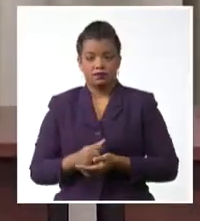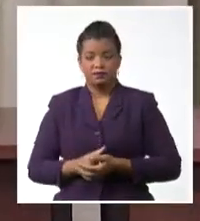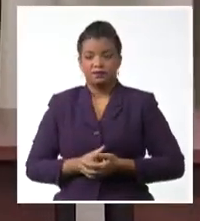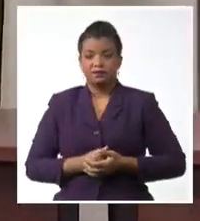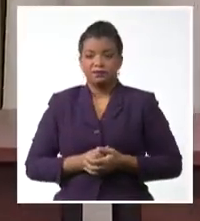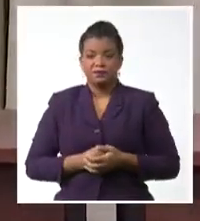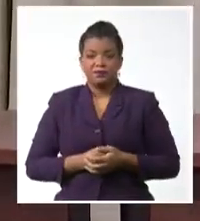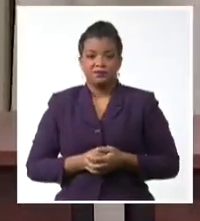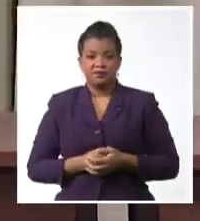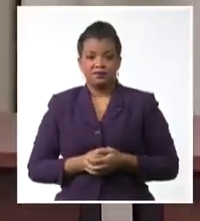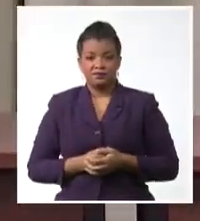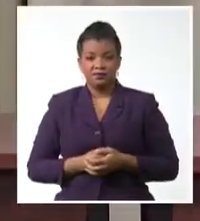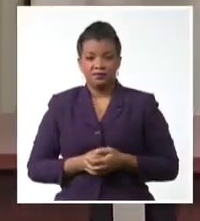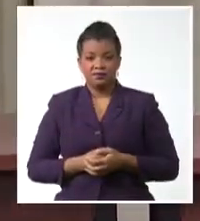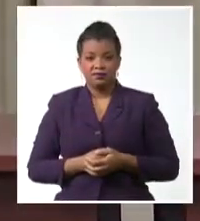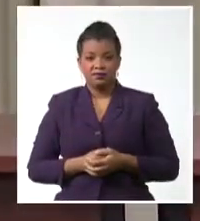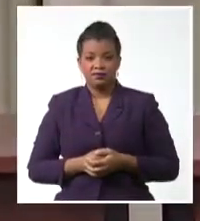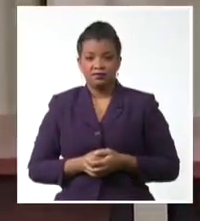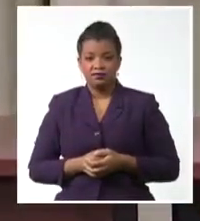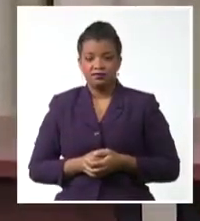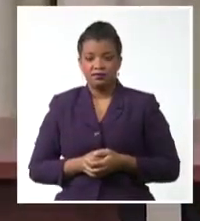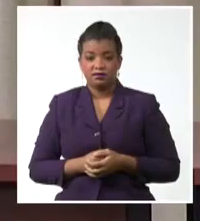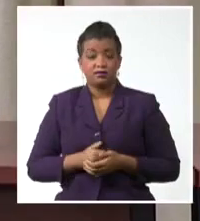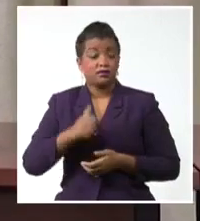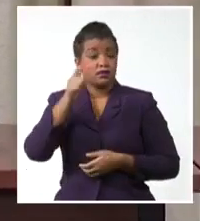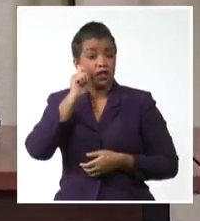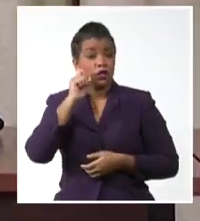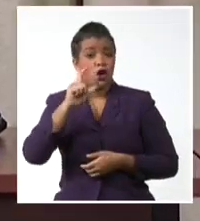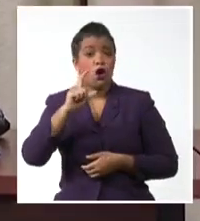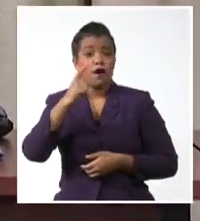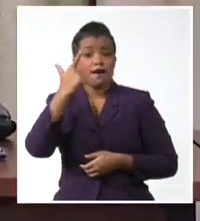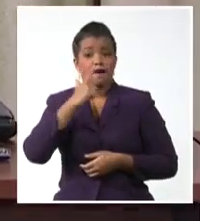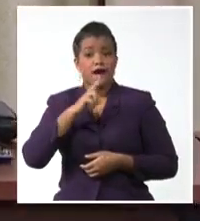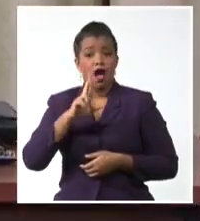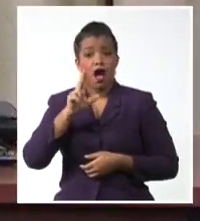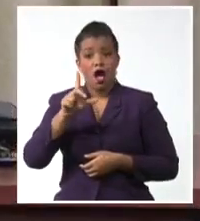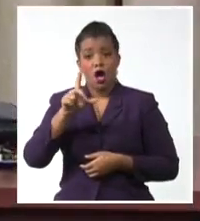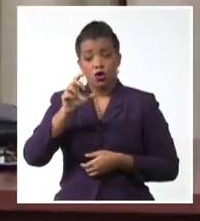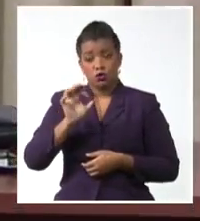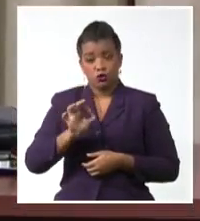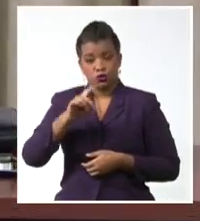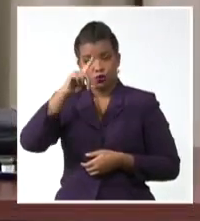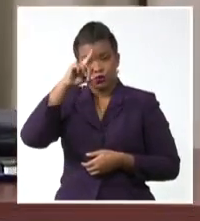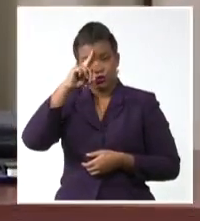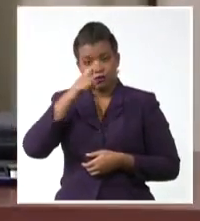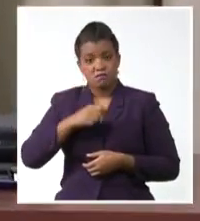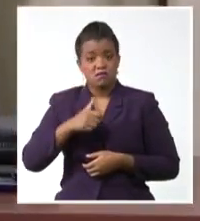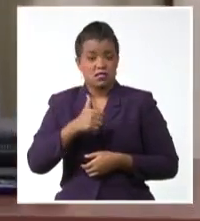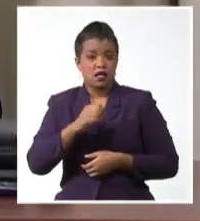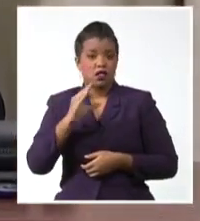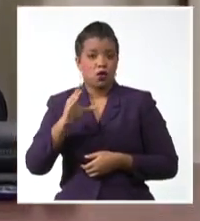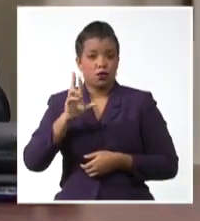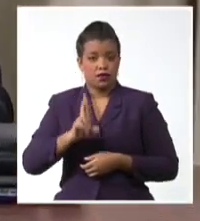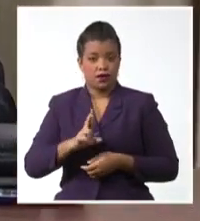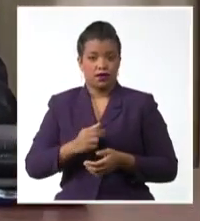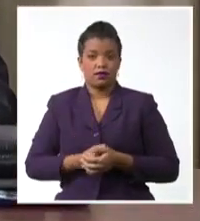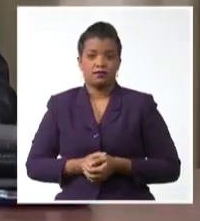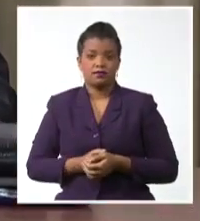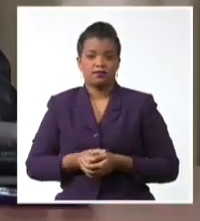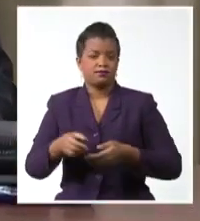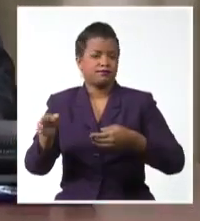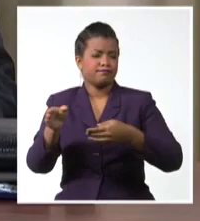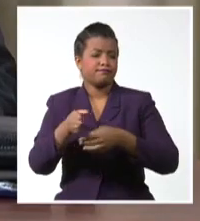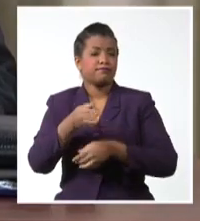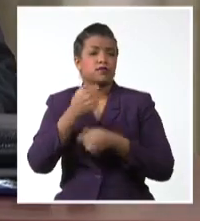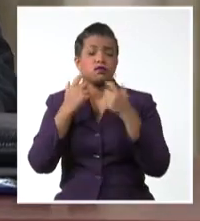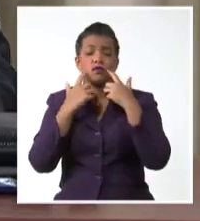excelentísimo señor Carlos Alvarado Quezada presidente de la República de Costa Rica excelentísimo señor Antonio